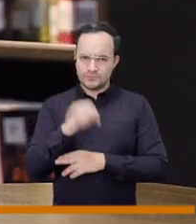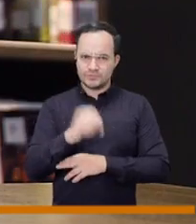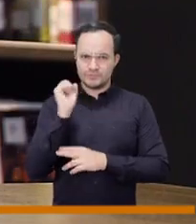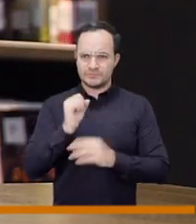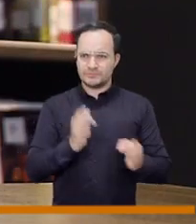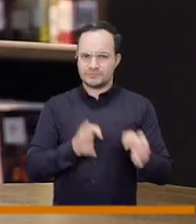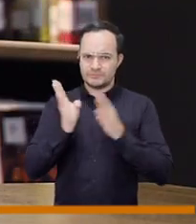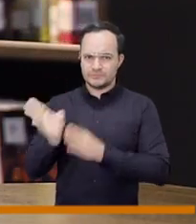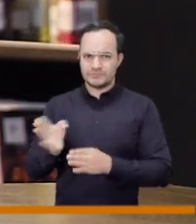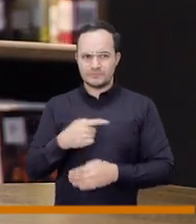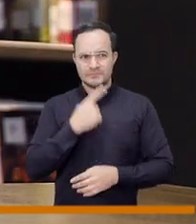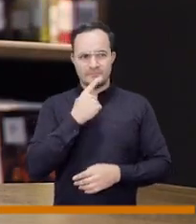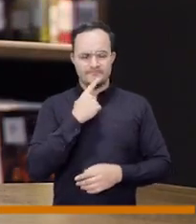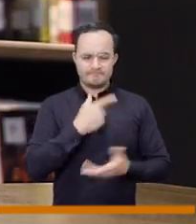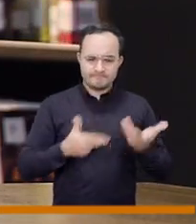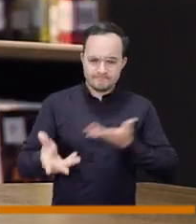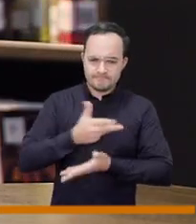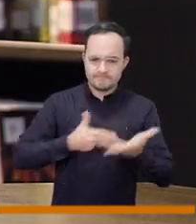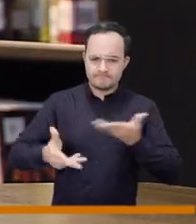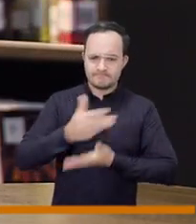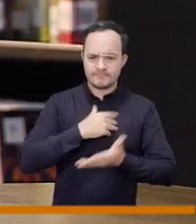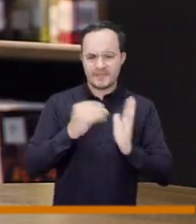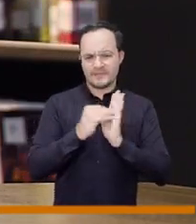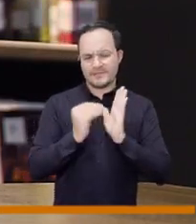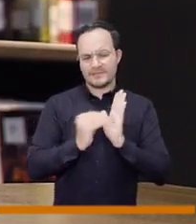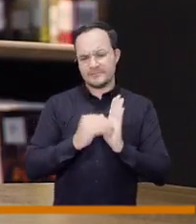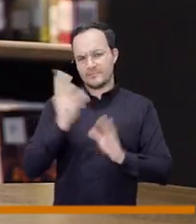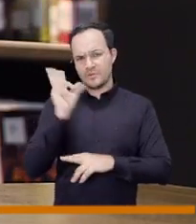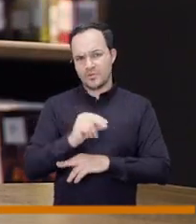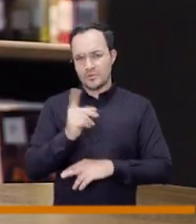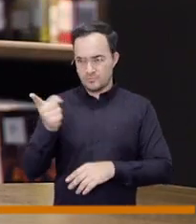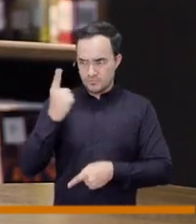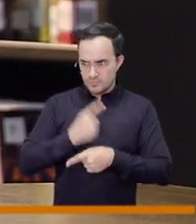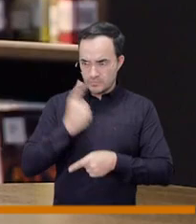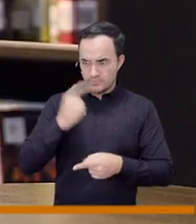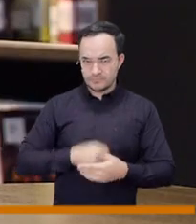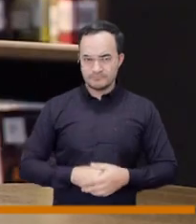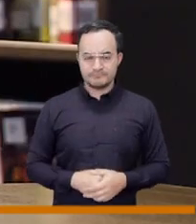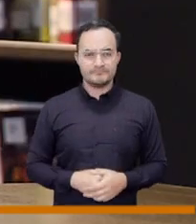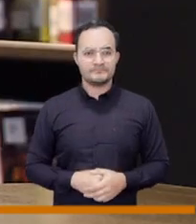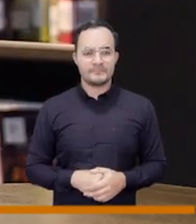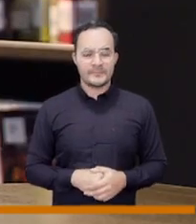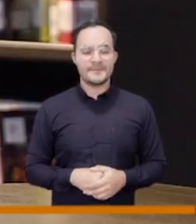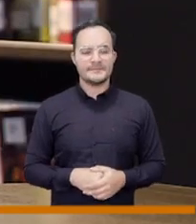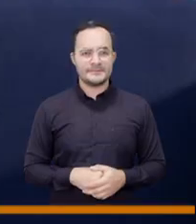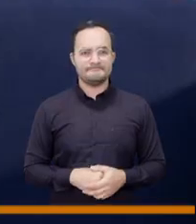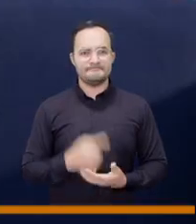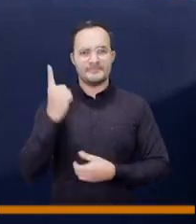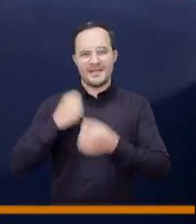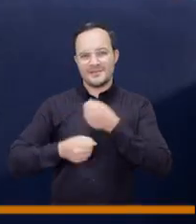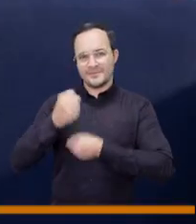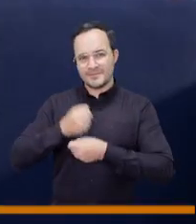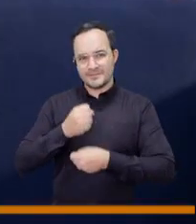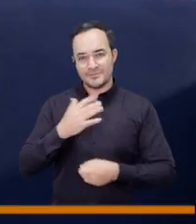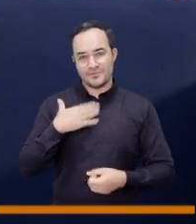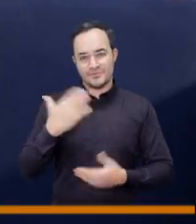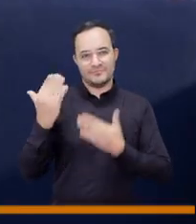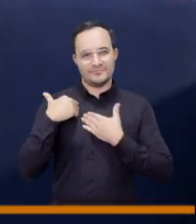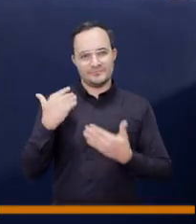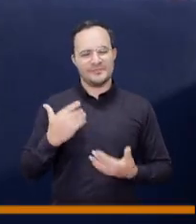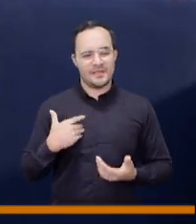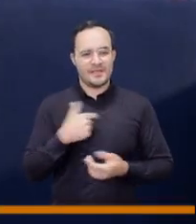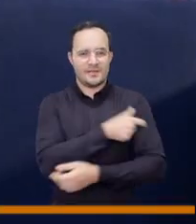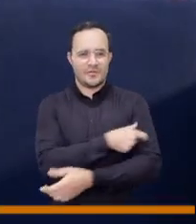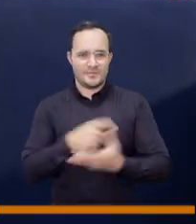también votó positivo le otorgo la palabra frente a esta negación cinco veces que hizo la corporación de hecho